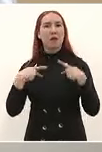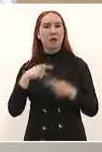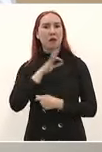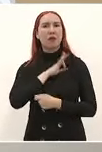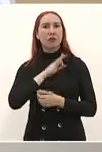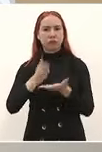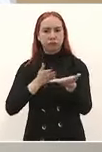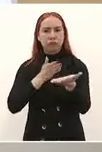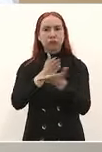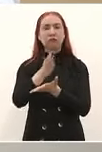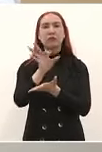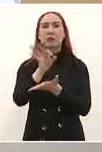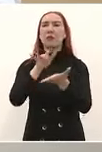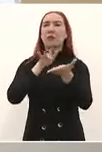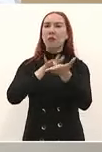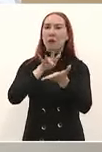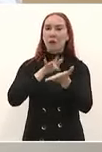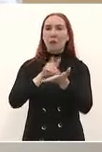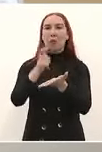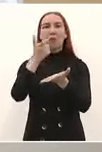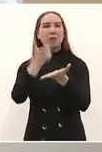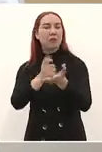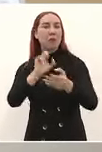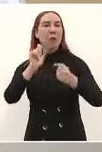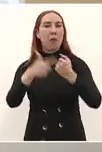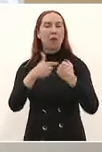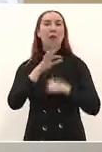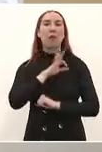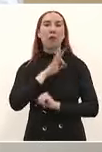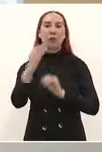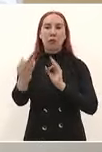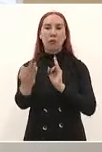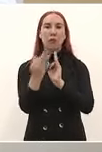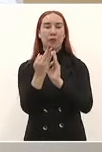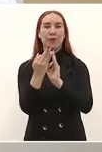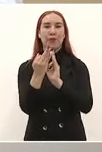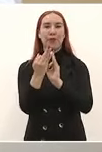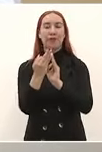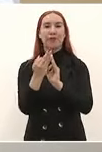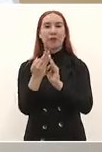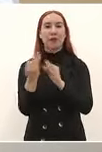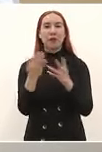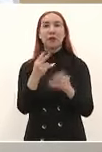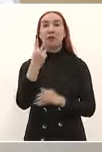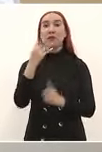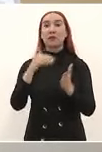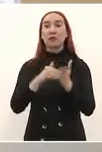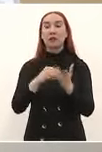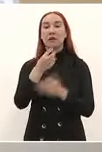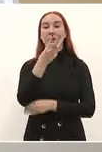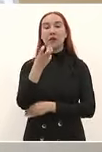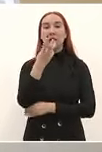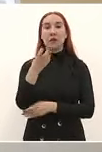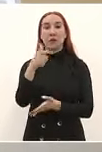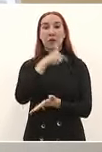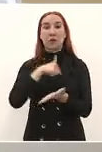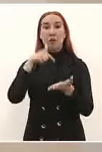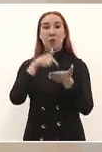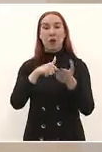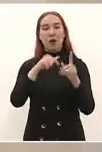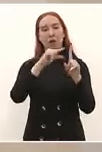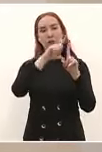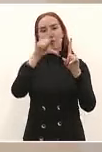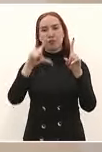recibe algún programa del gobierno federal tenemos presencia ya en más de 2 mil 300 localidades del país